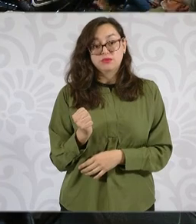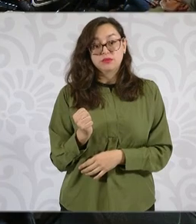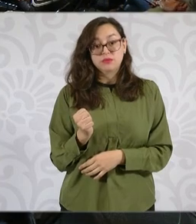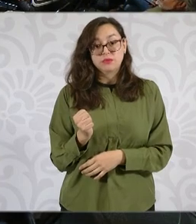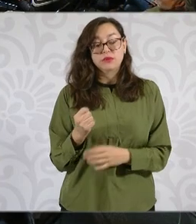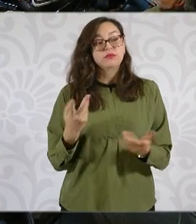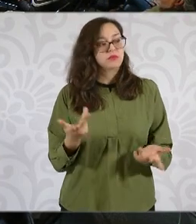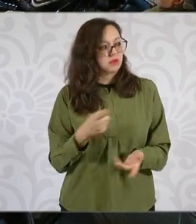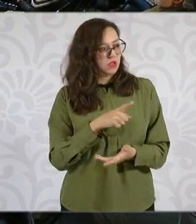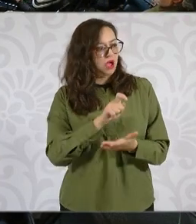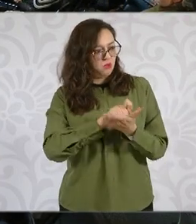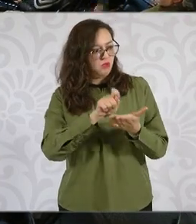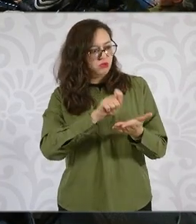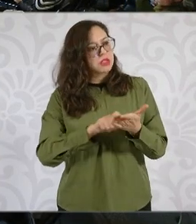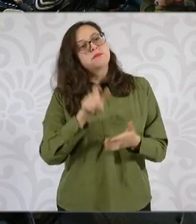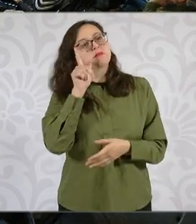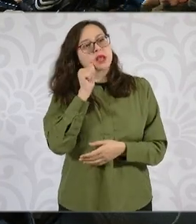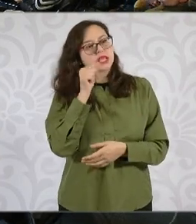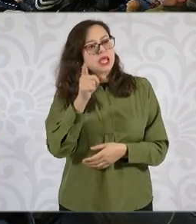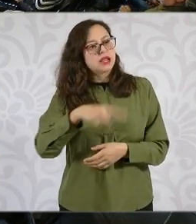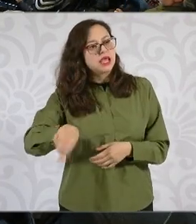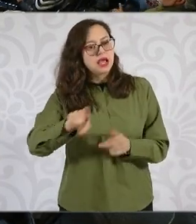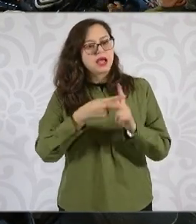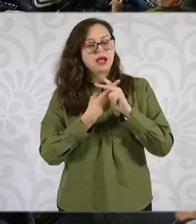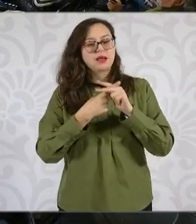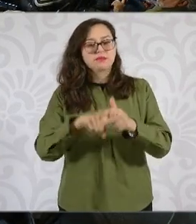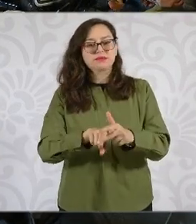apuntamos para que mañana…